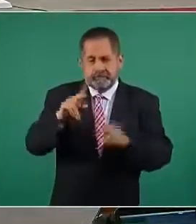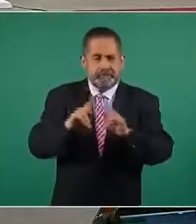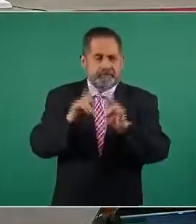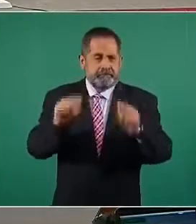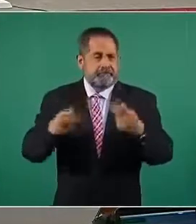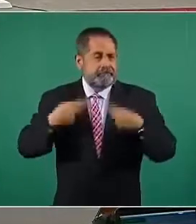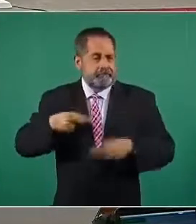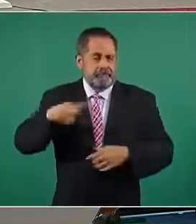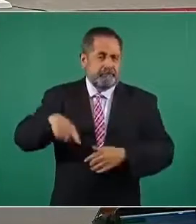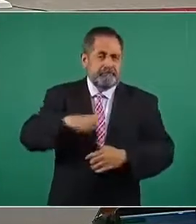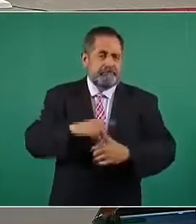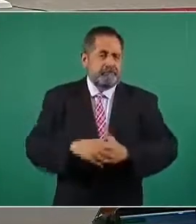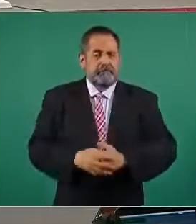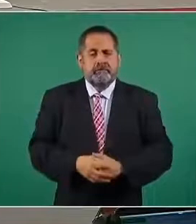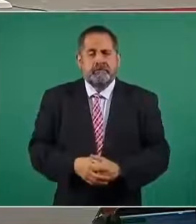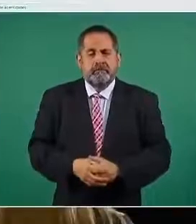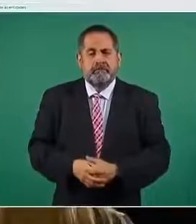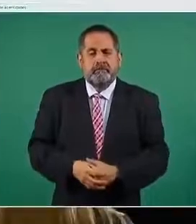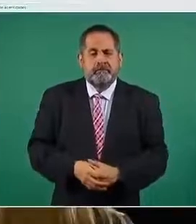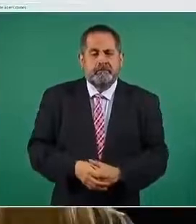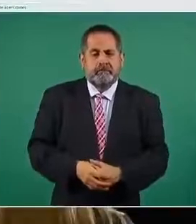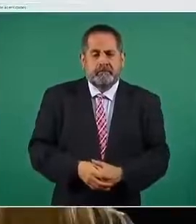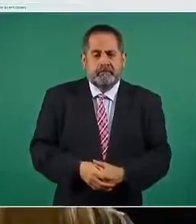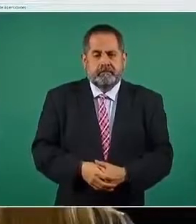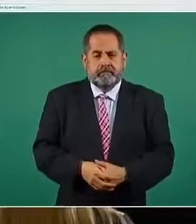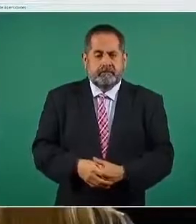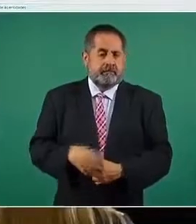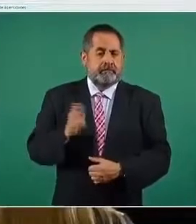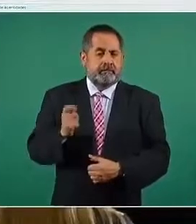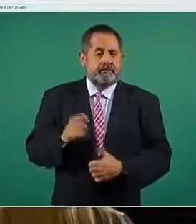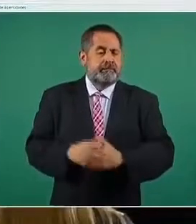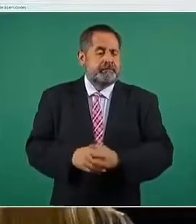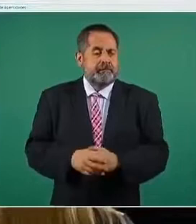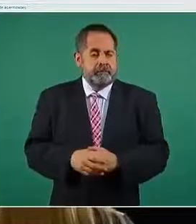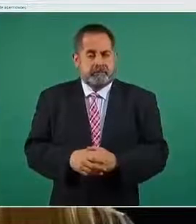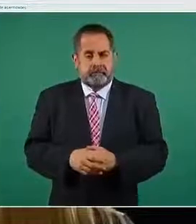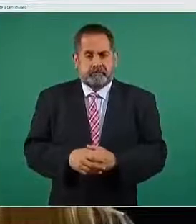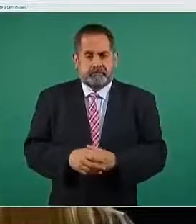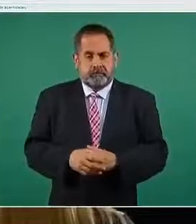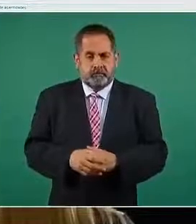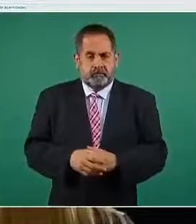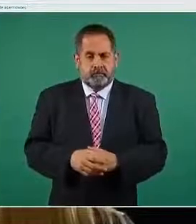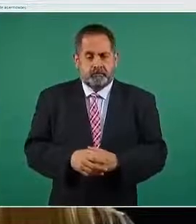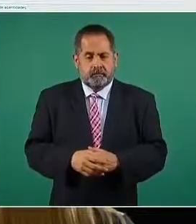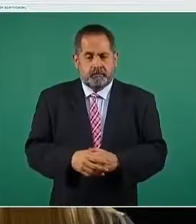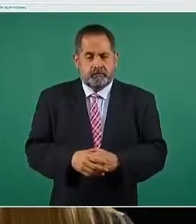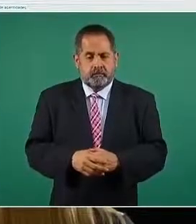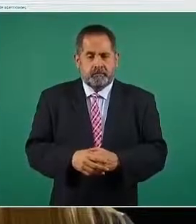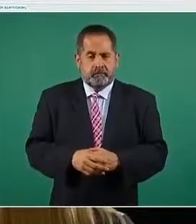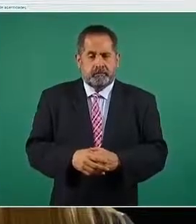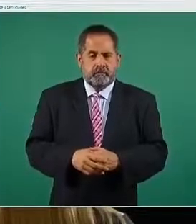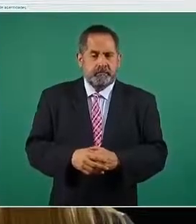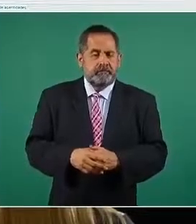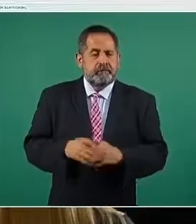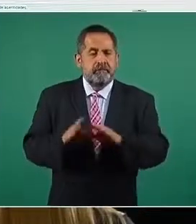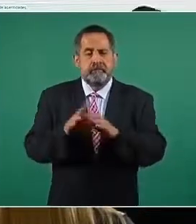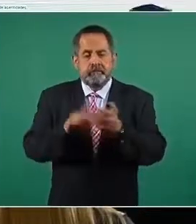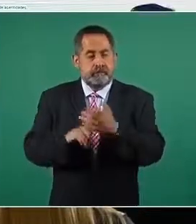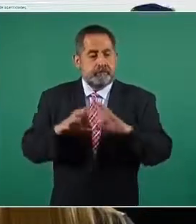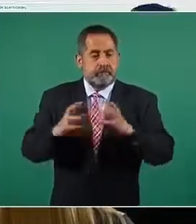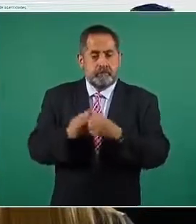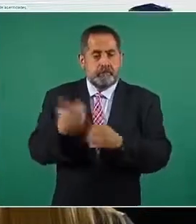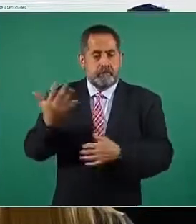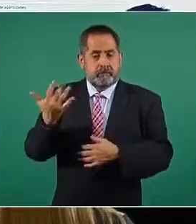de los habitantes. Adelante. Bueno, ya decíamos aquí que están estos 50